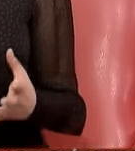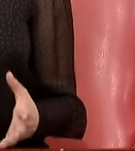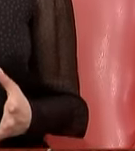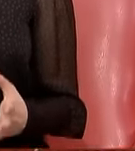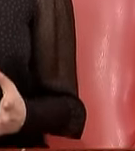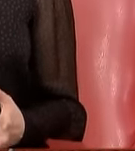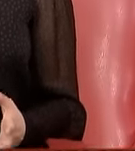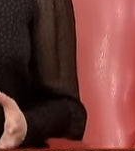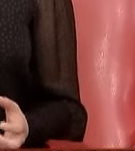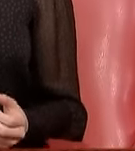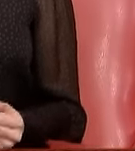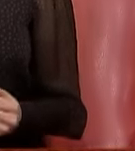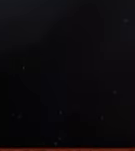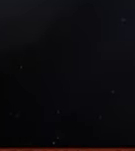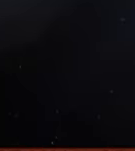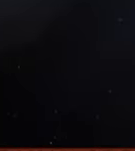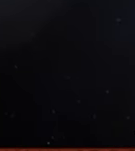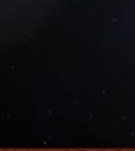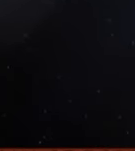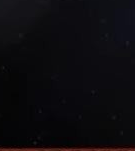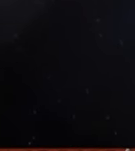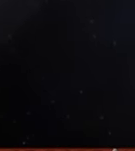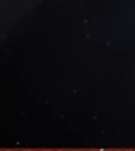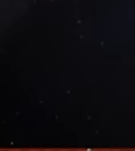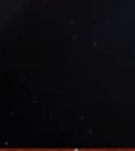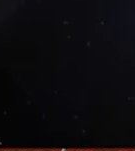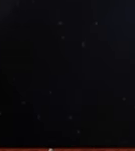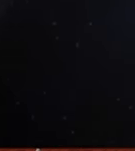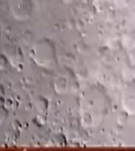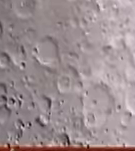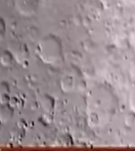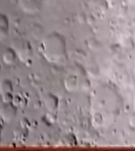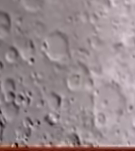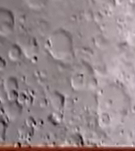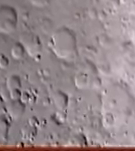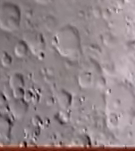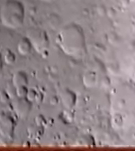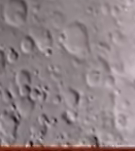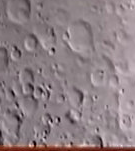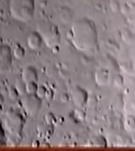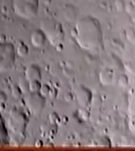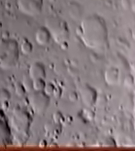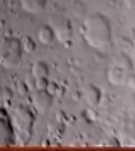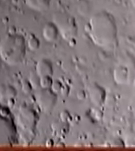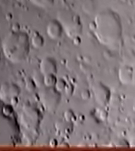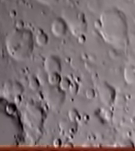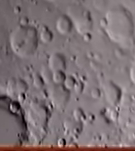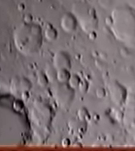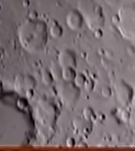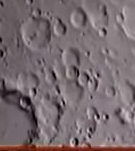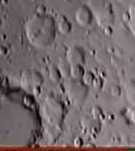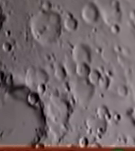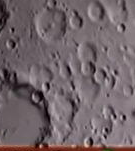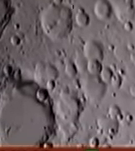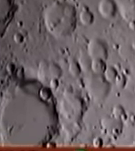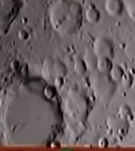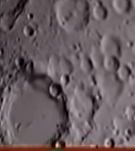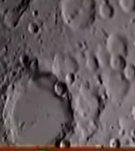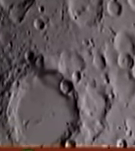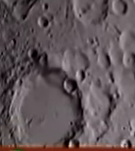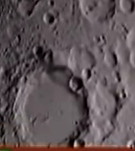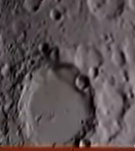tan reñida competencia espacial la carrera espacial ha logrado superar las barreras institucionales y